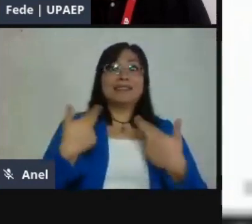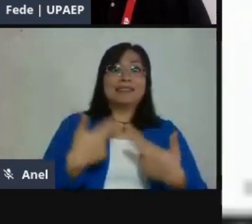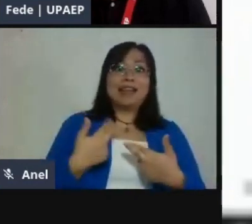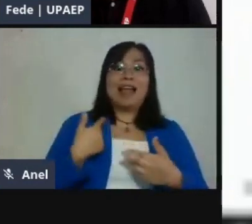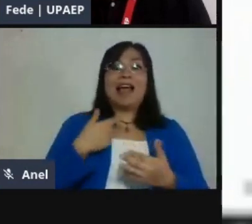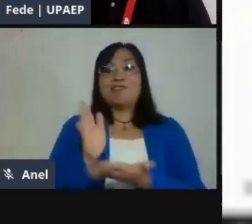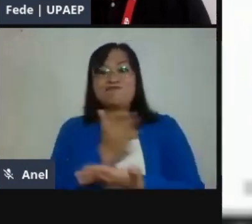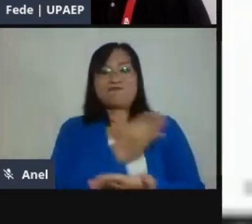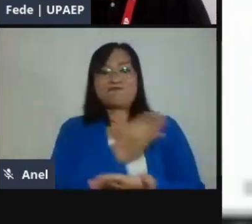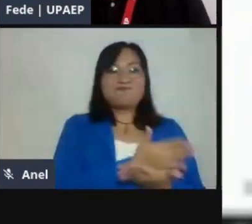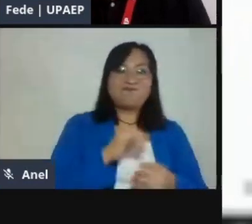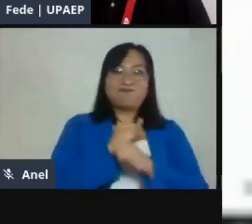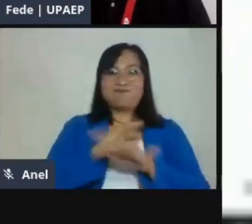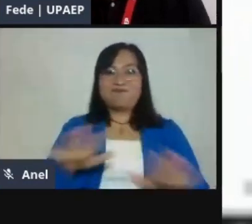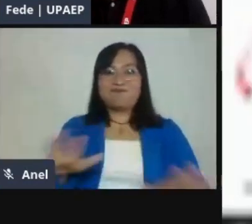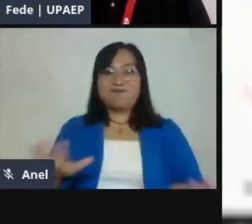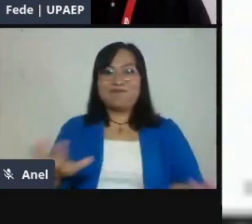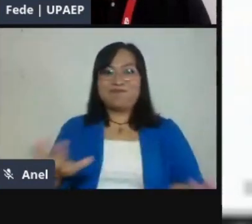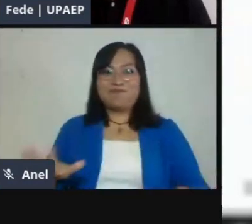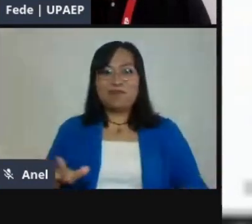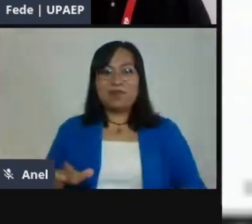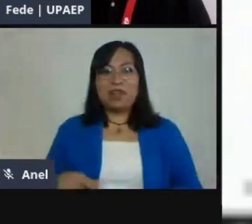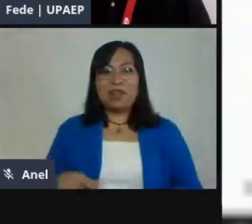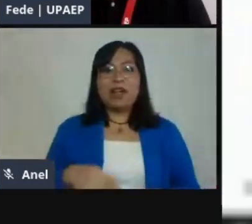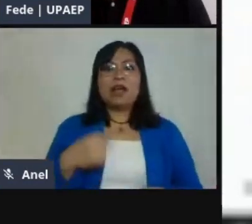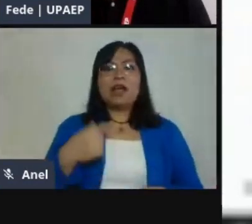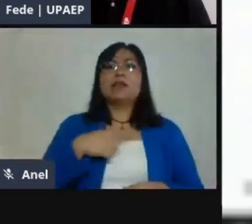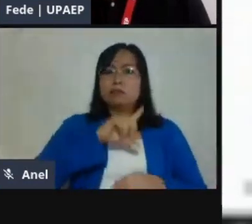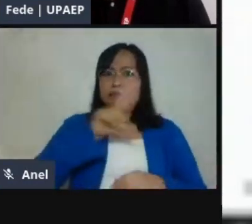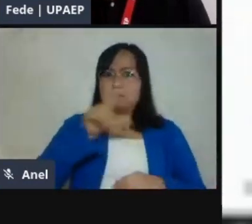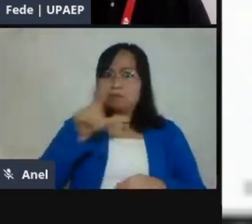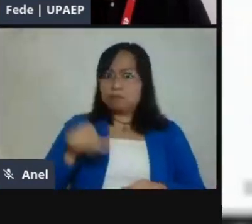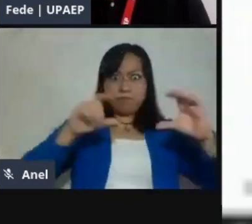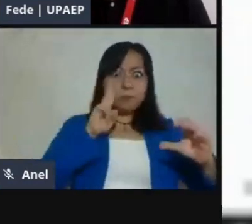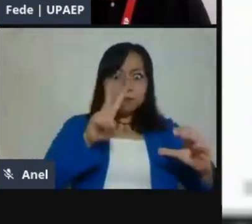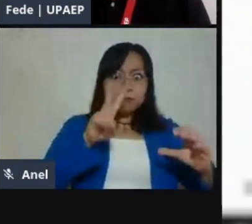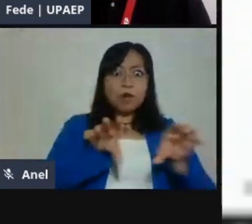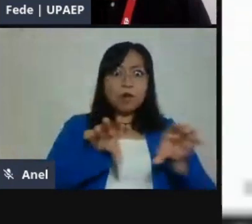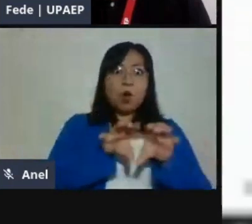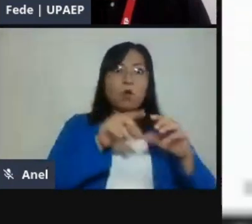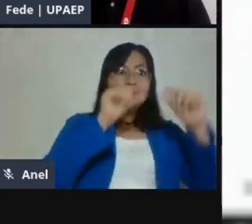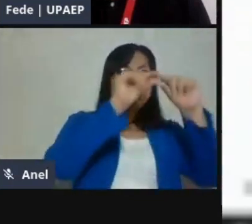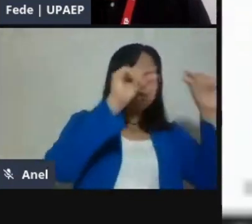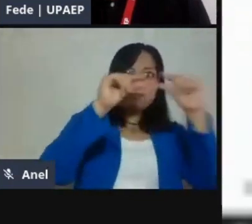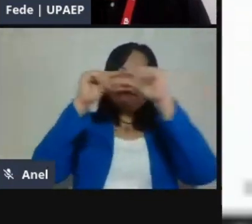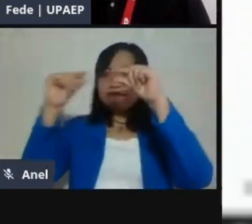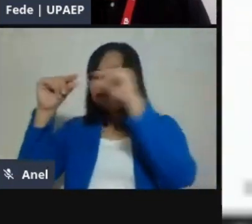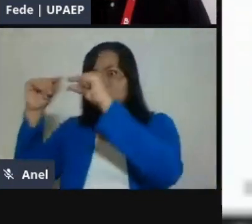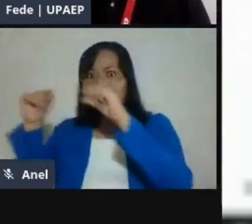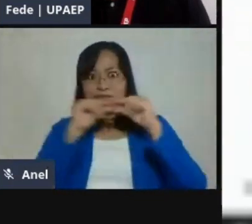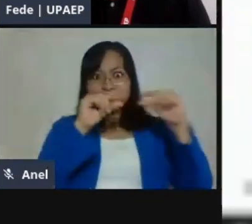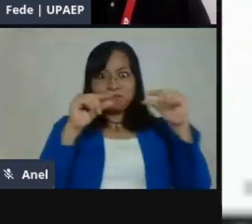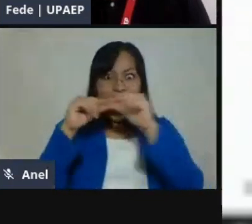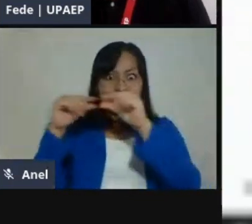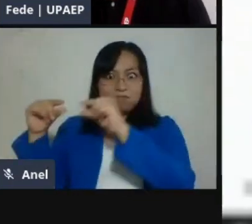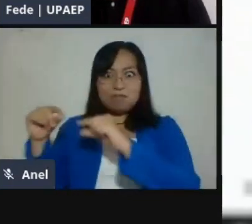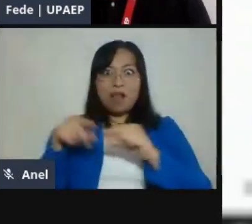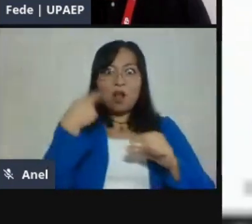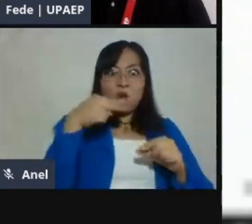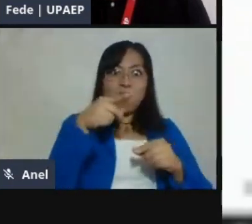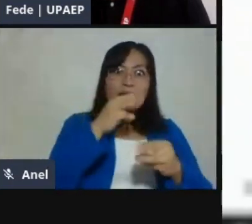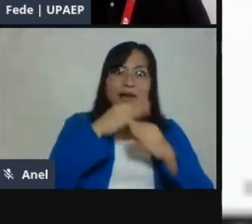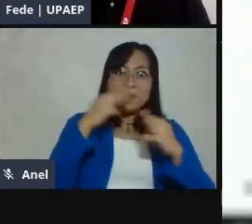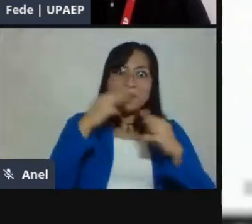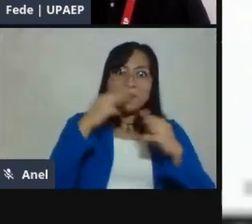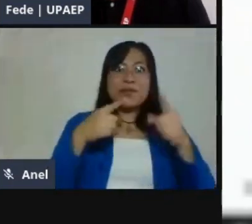las materias. ¿Para qué? Para que todo esté como muy organizado y muy en orden, para que los papás naveguen